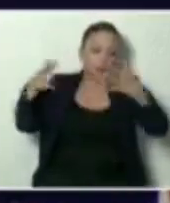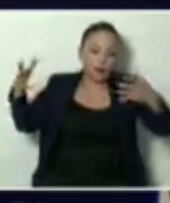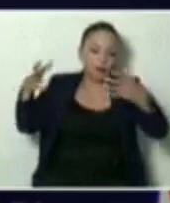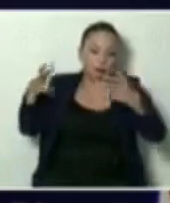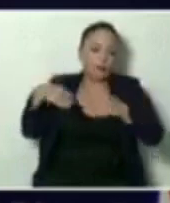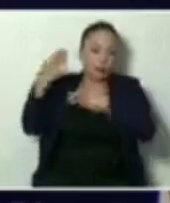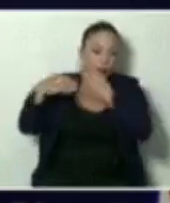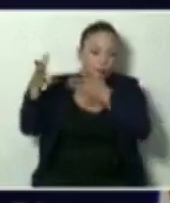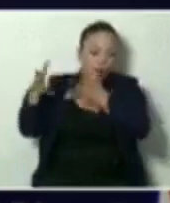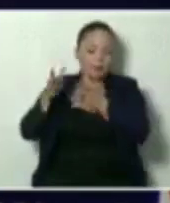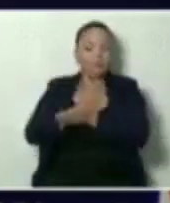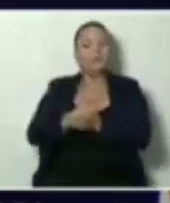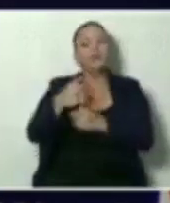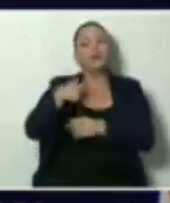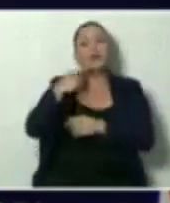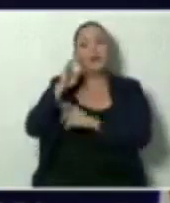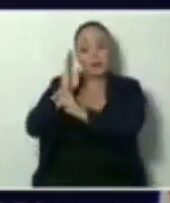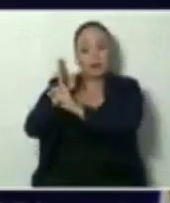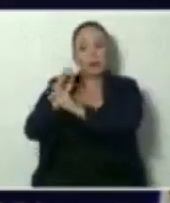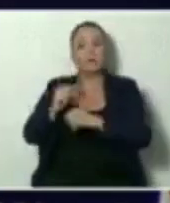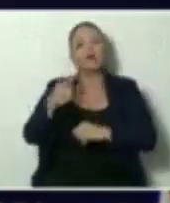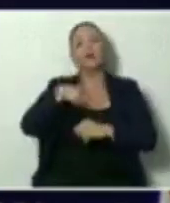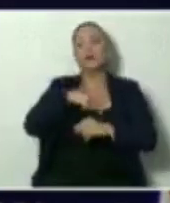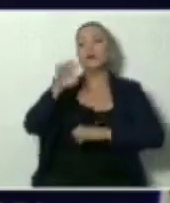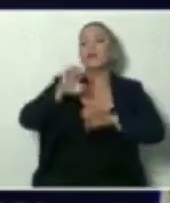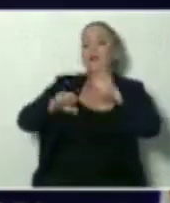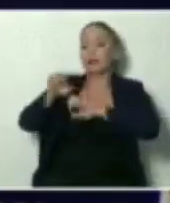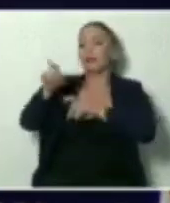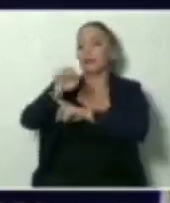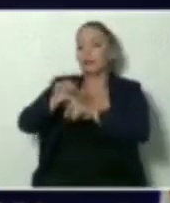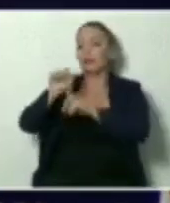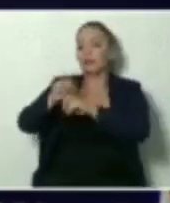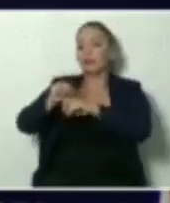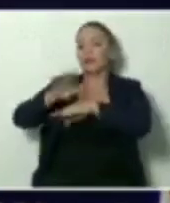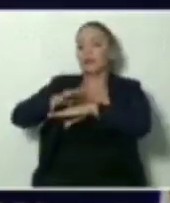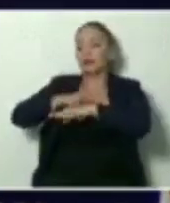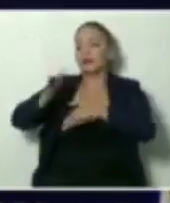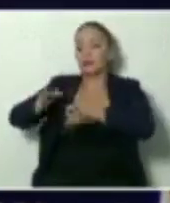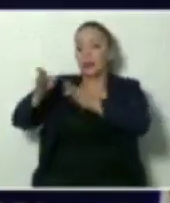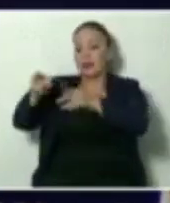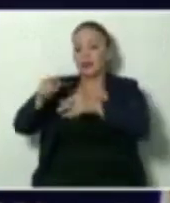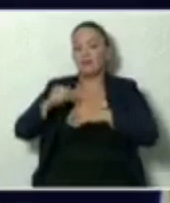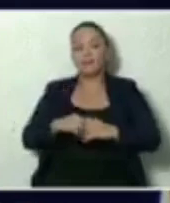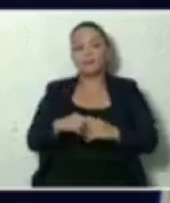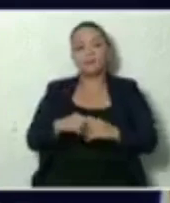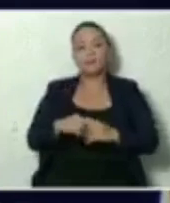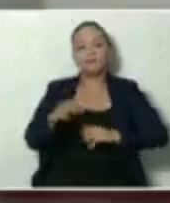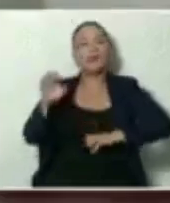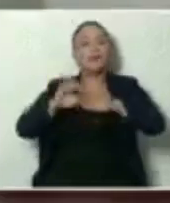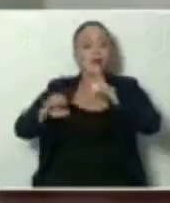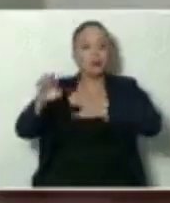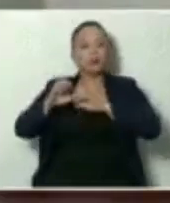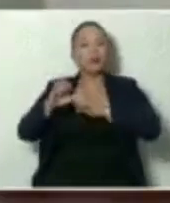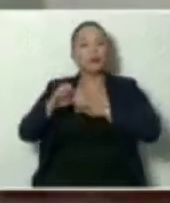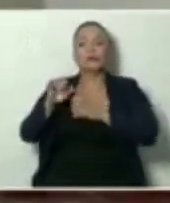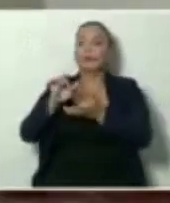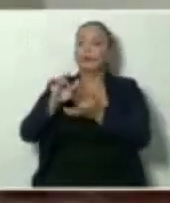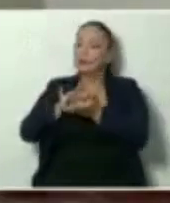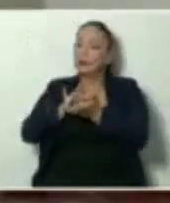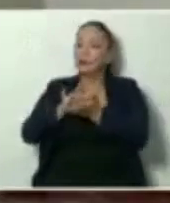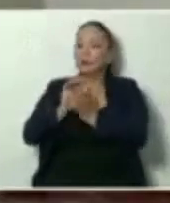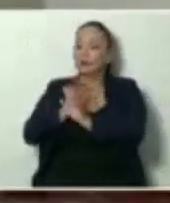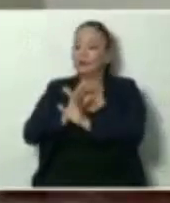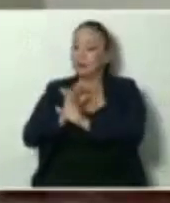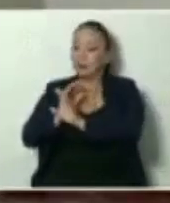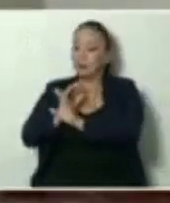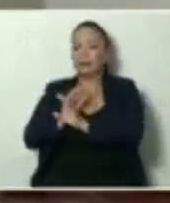y le dije que nosotros estamos evaluando esa concesión. Esa evaluación tiene que hacerse muy delicadamente para